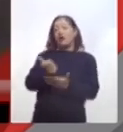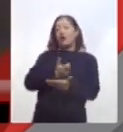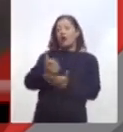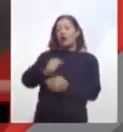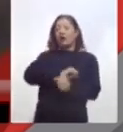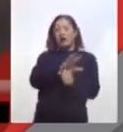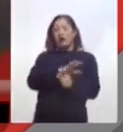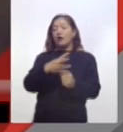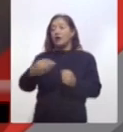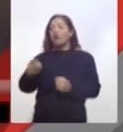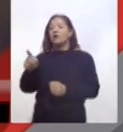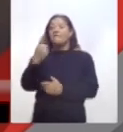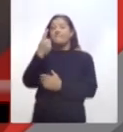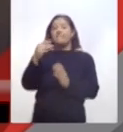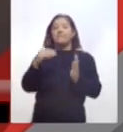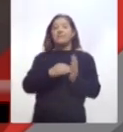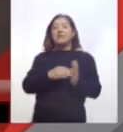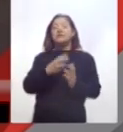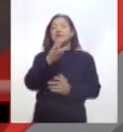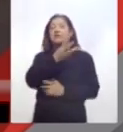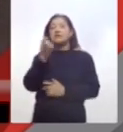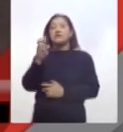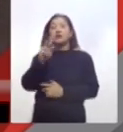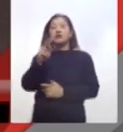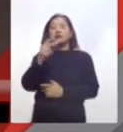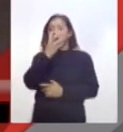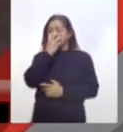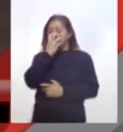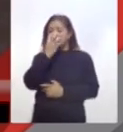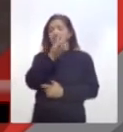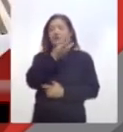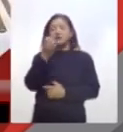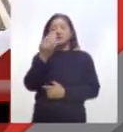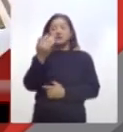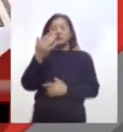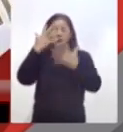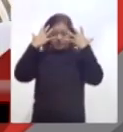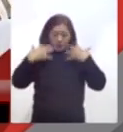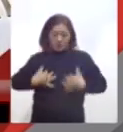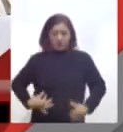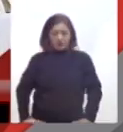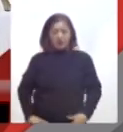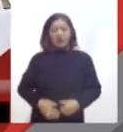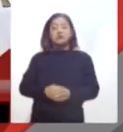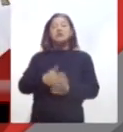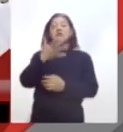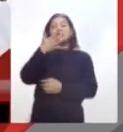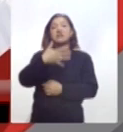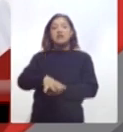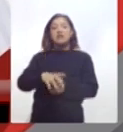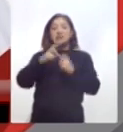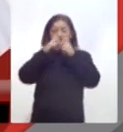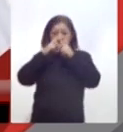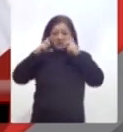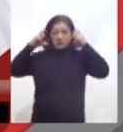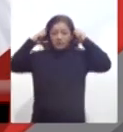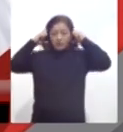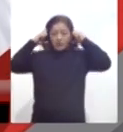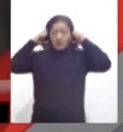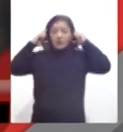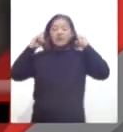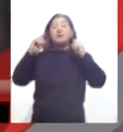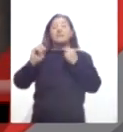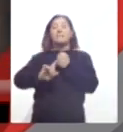virus con 1.380 mascarillas, 350 trajes de protección y 10 máscaras contra riesgo biológico